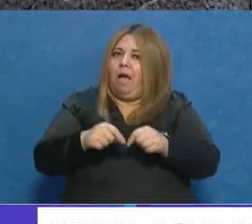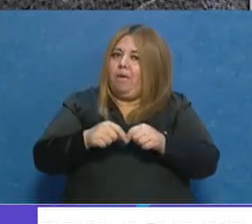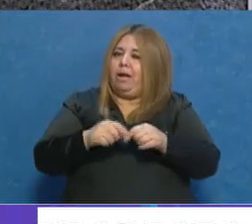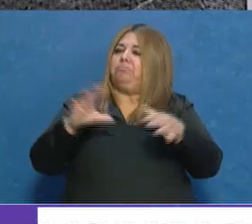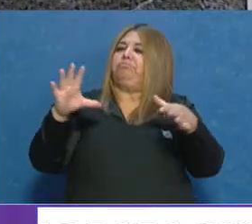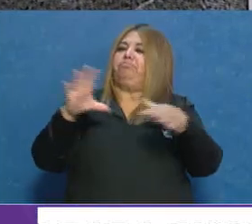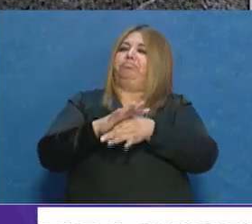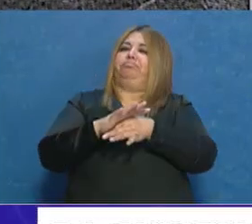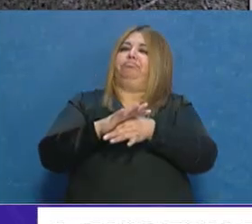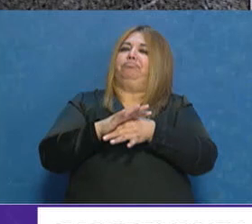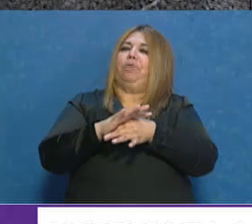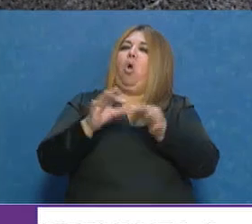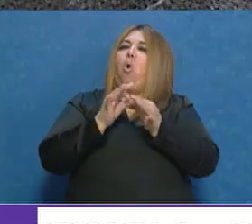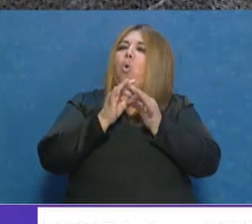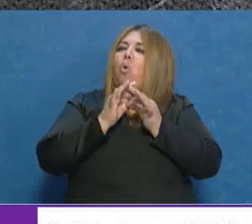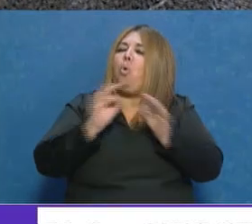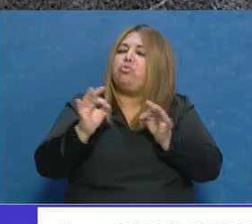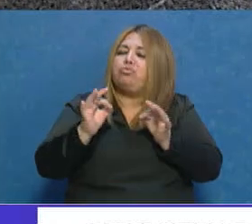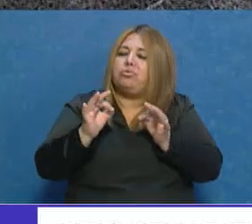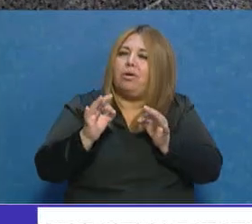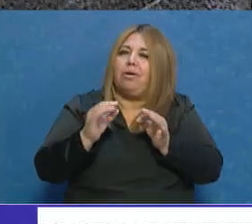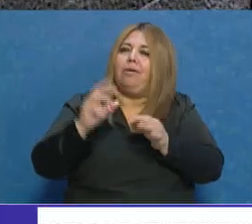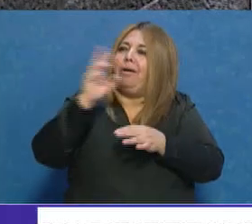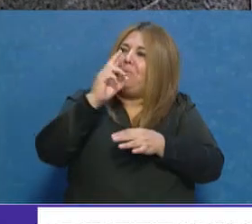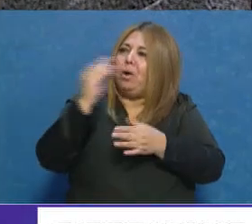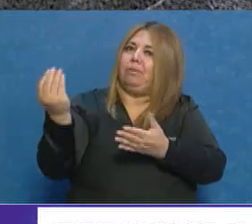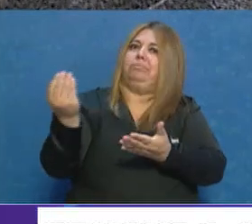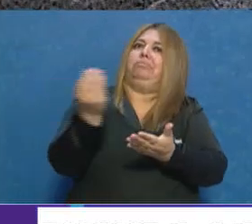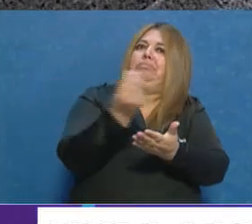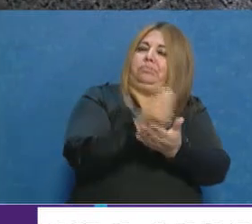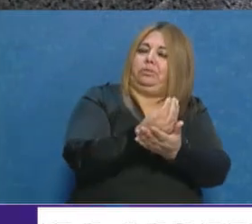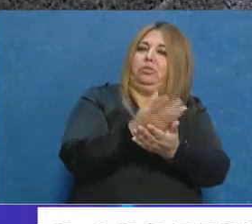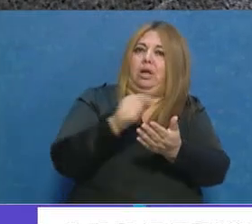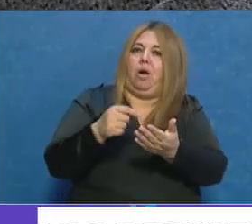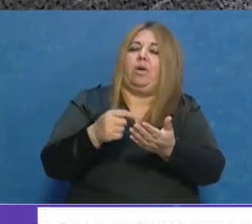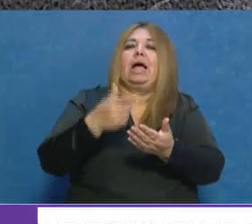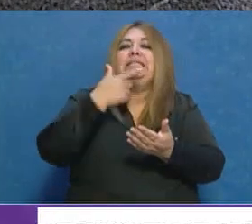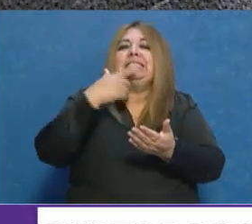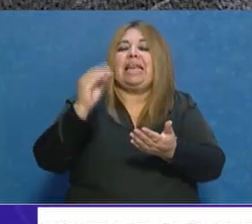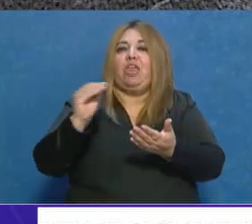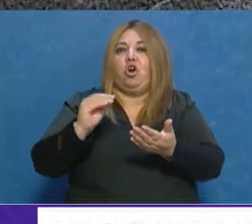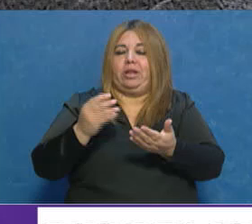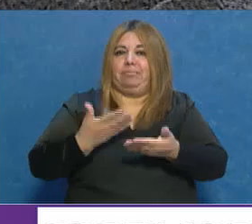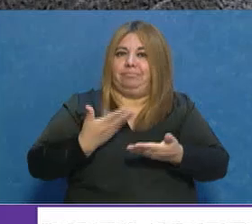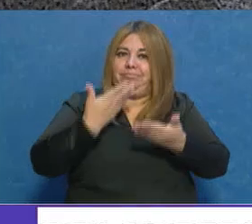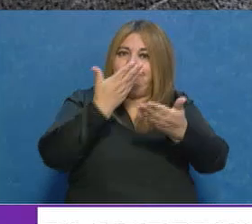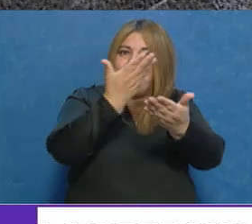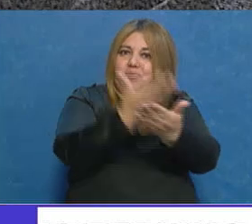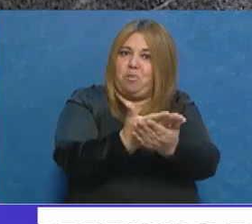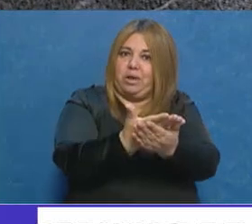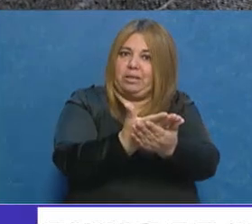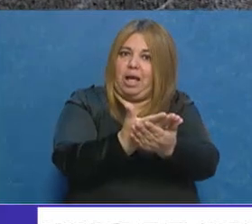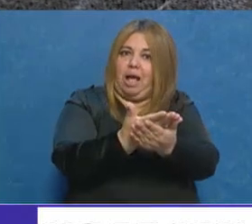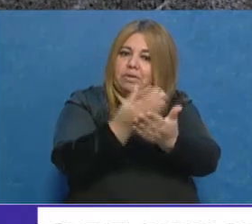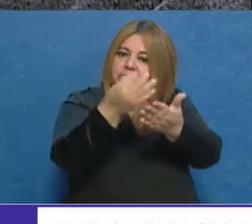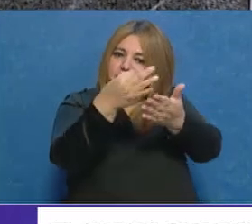y este es el momento de poder llevar adelante una propuesta al Senado de la provincia para que evalúe su pliego